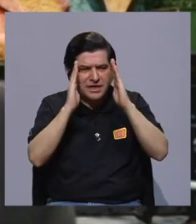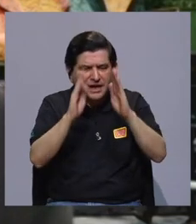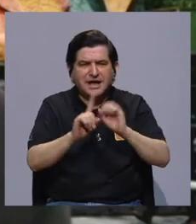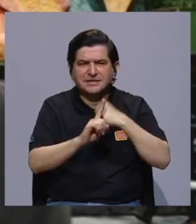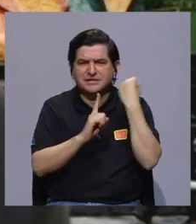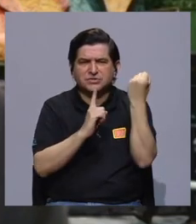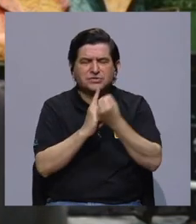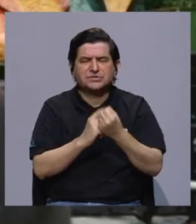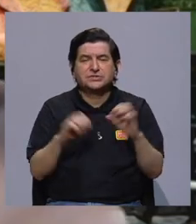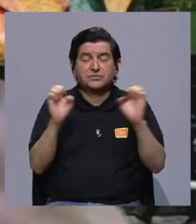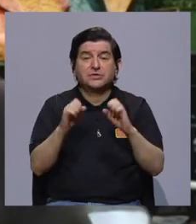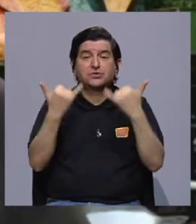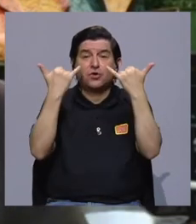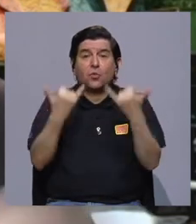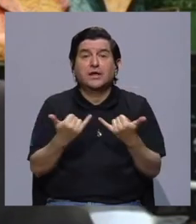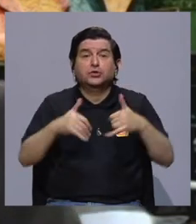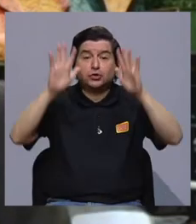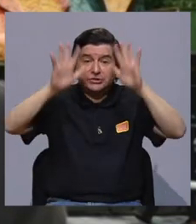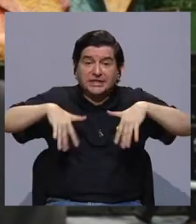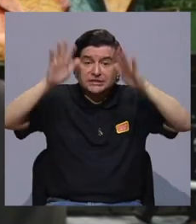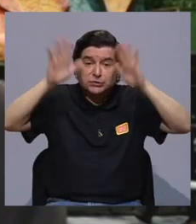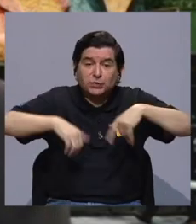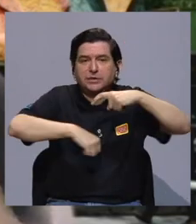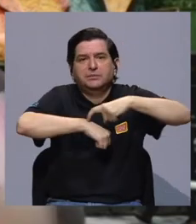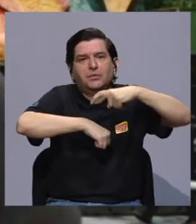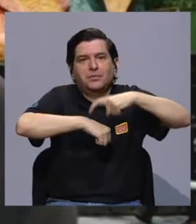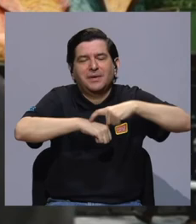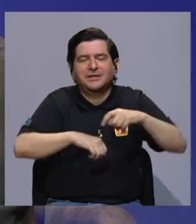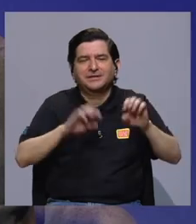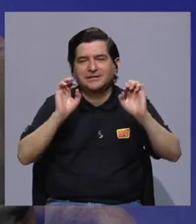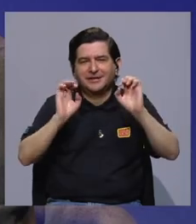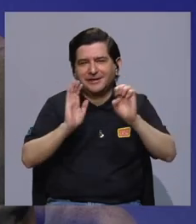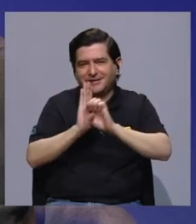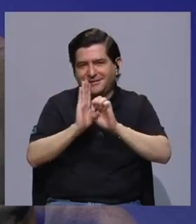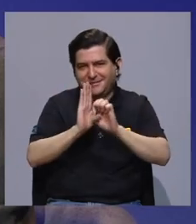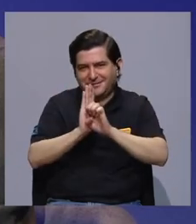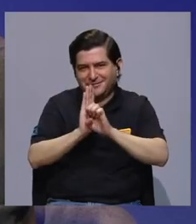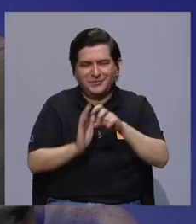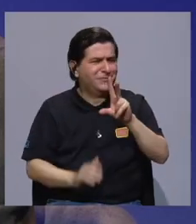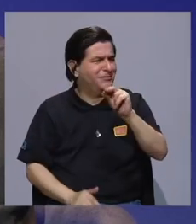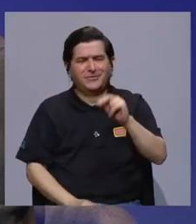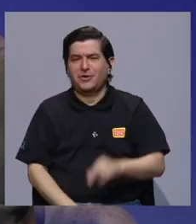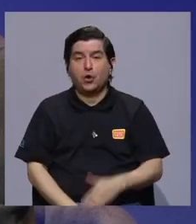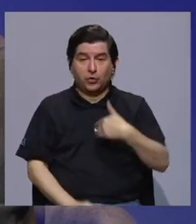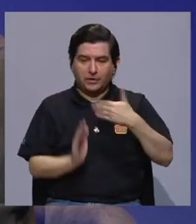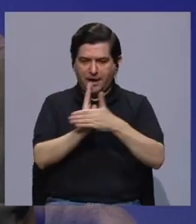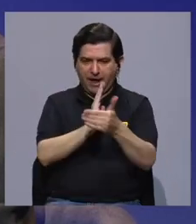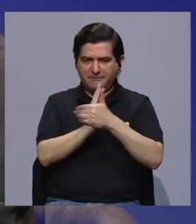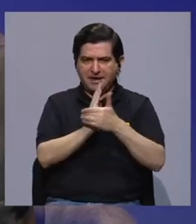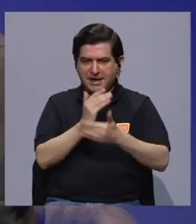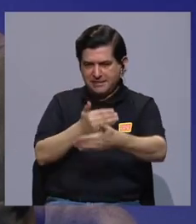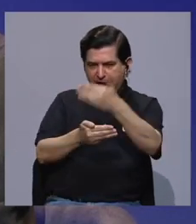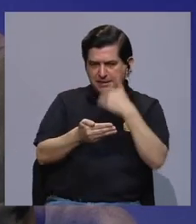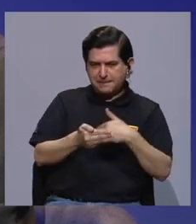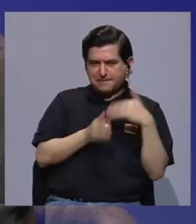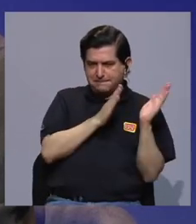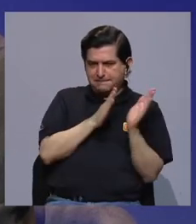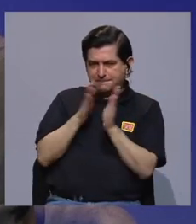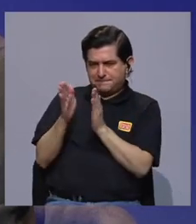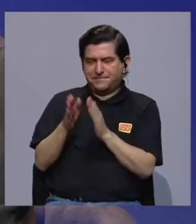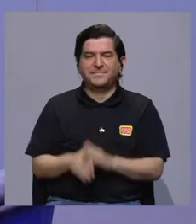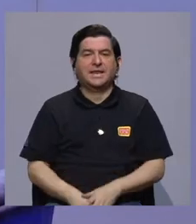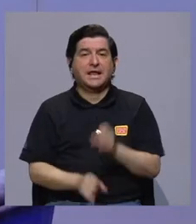atender una situación de emergencia cuando tenemos el aguacero encima, tal vez para ser un poco más gráfico, sino tener esa capacidad de